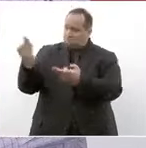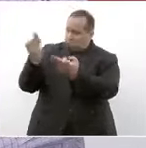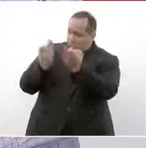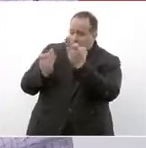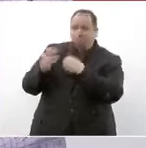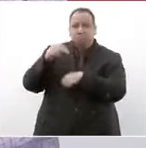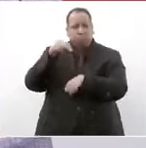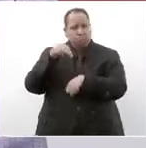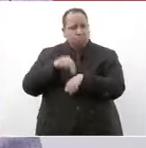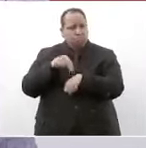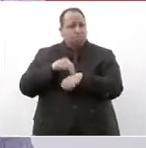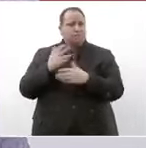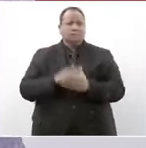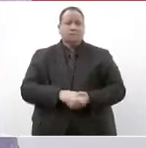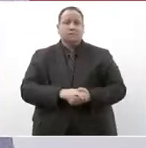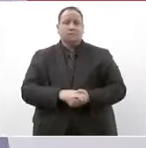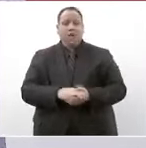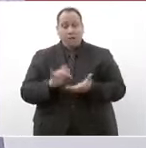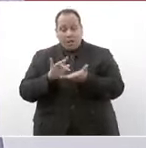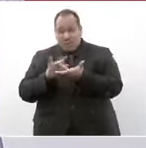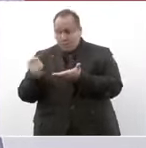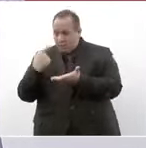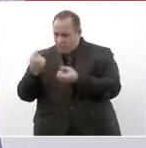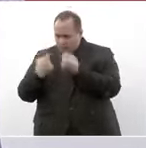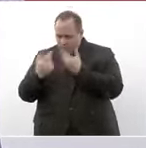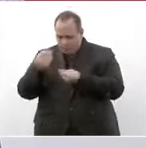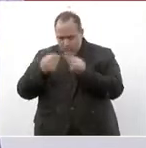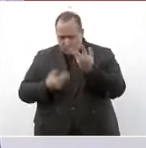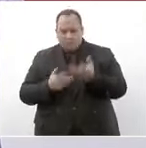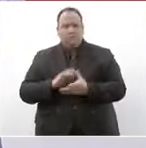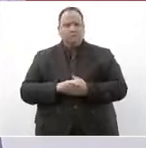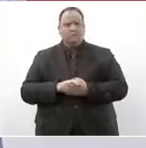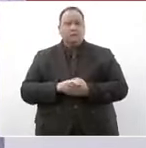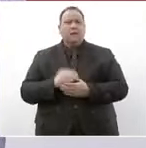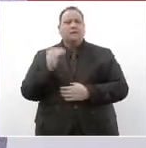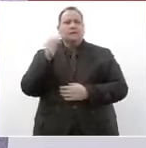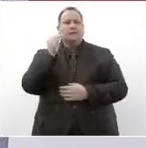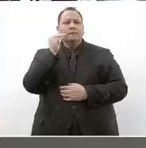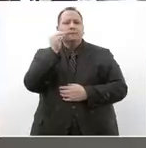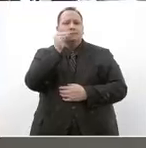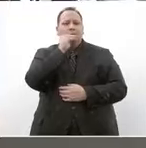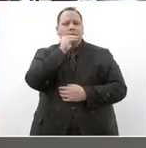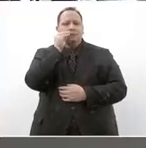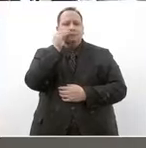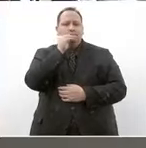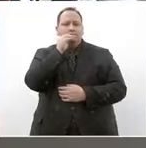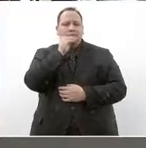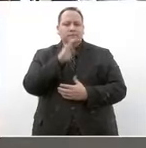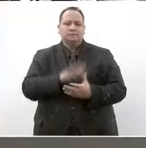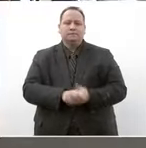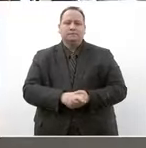médica medicamentos gratuitos que